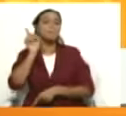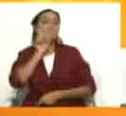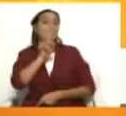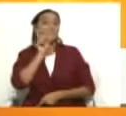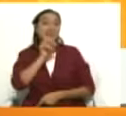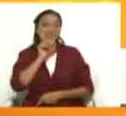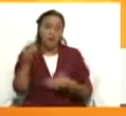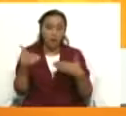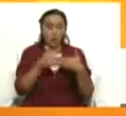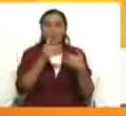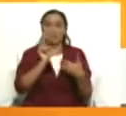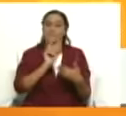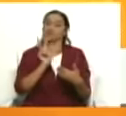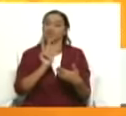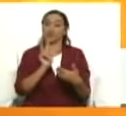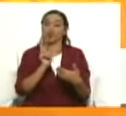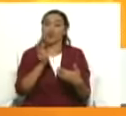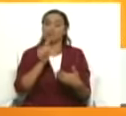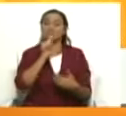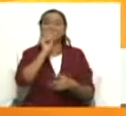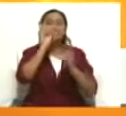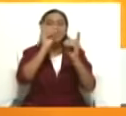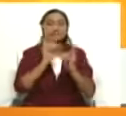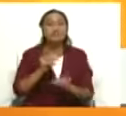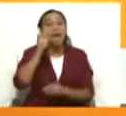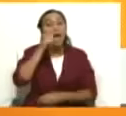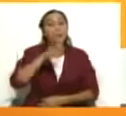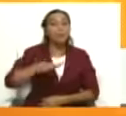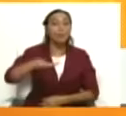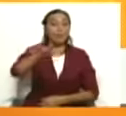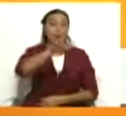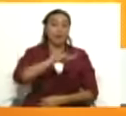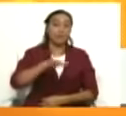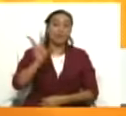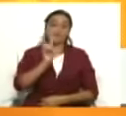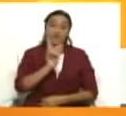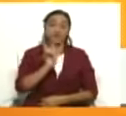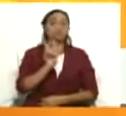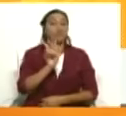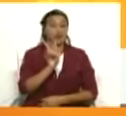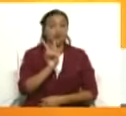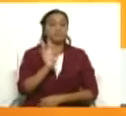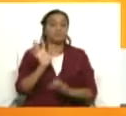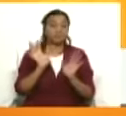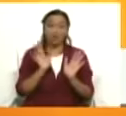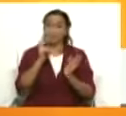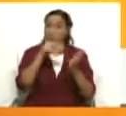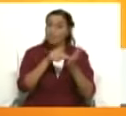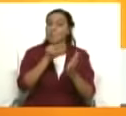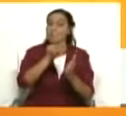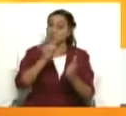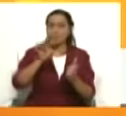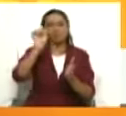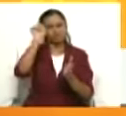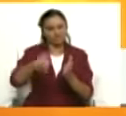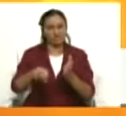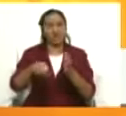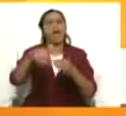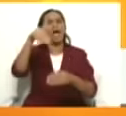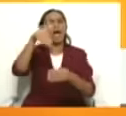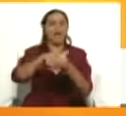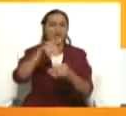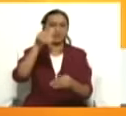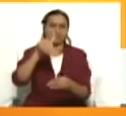pueblo de Venezuela, es la soberanía popular, y este año 2024 Venezuela votará. Frente a cualquier tipo,